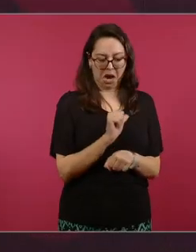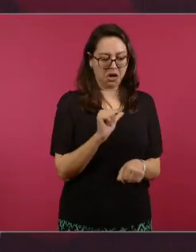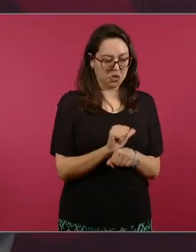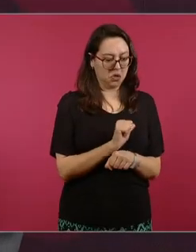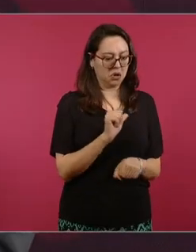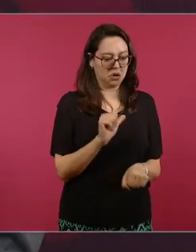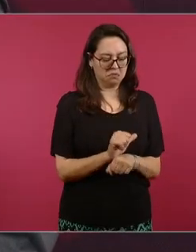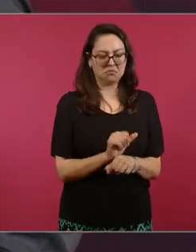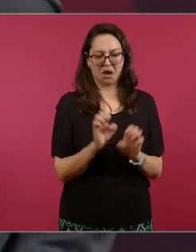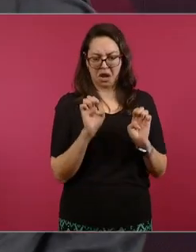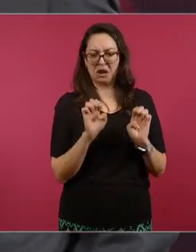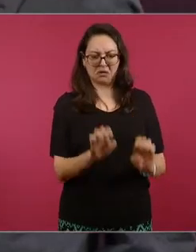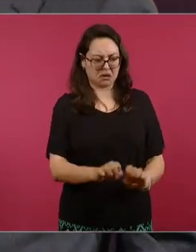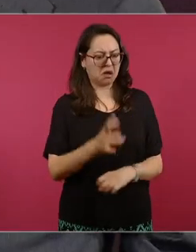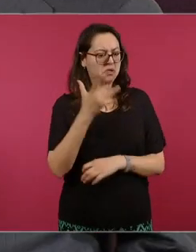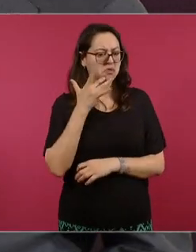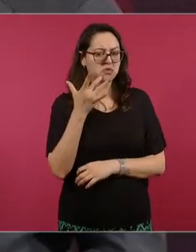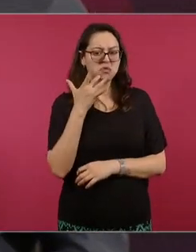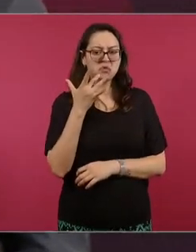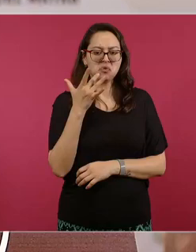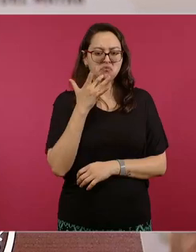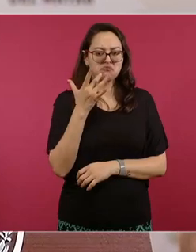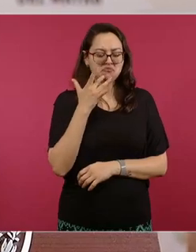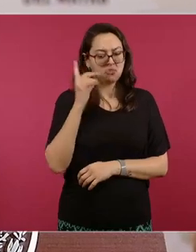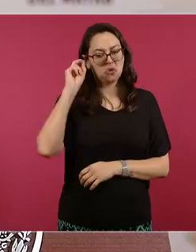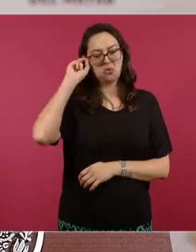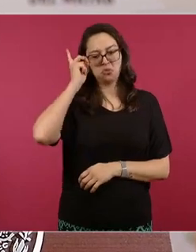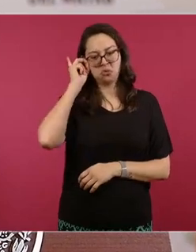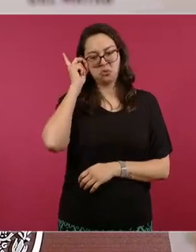último modelo un Ferrari